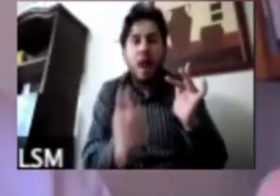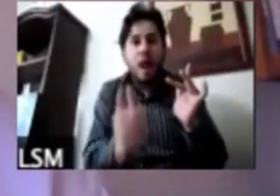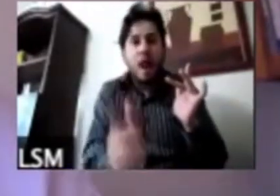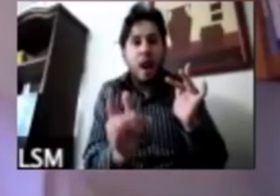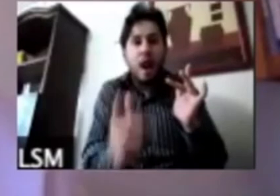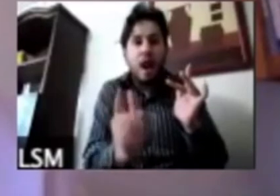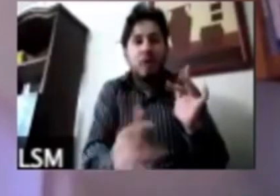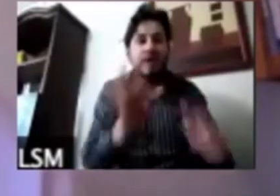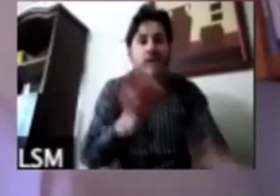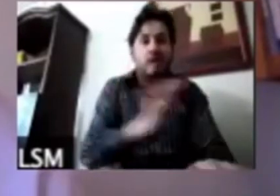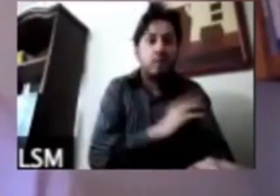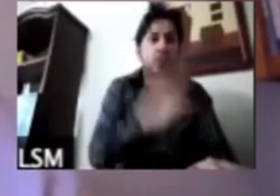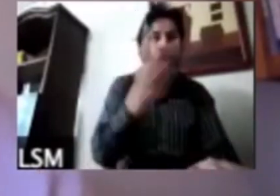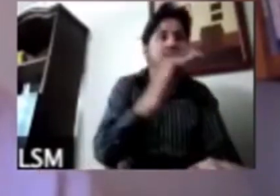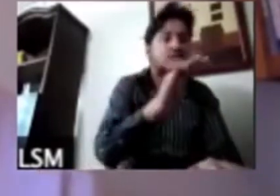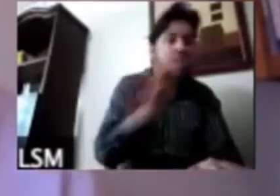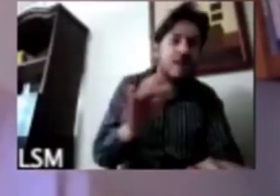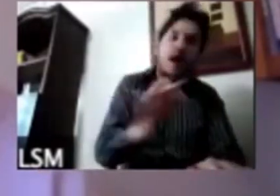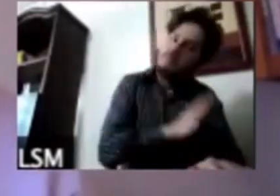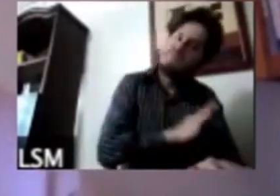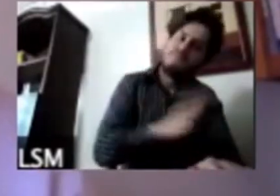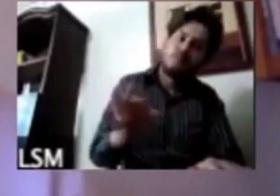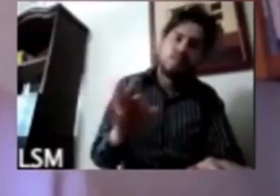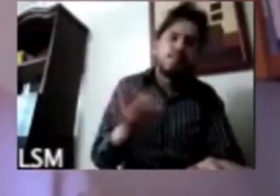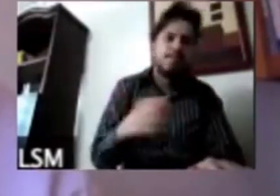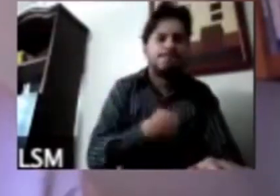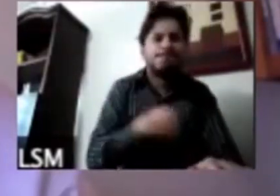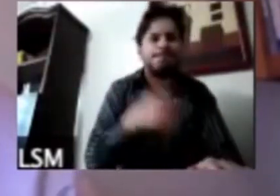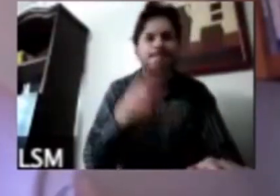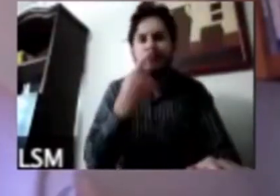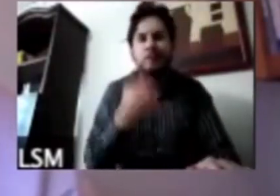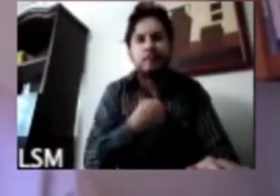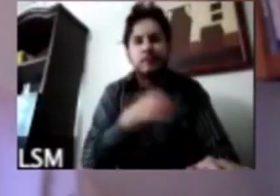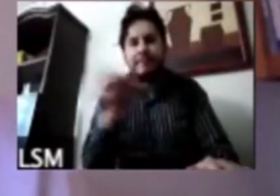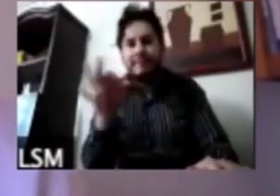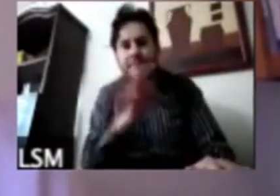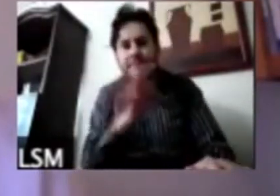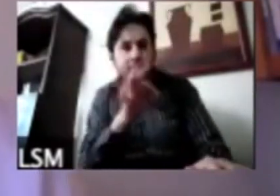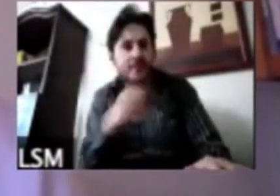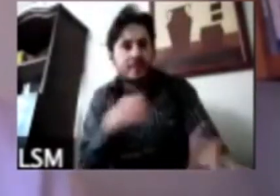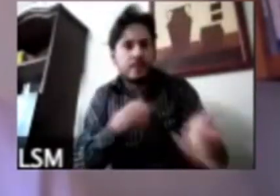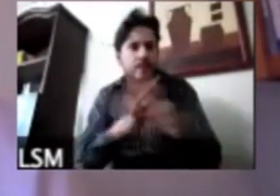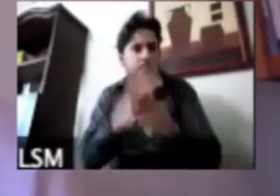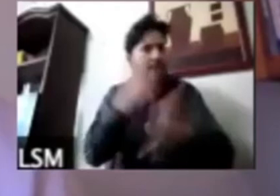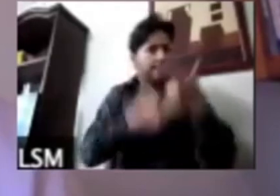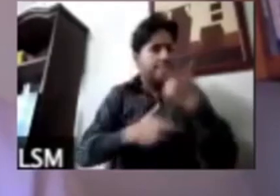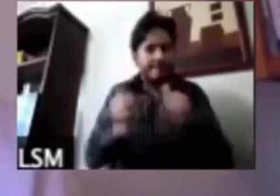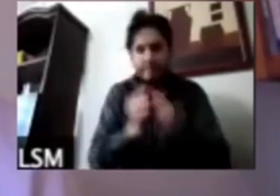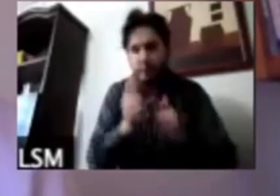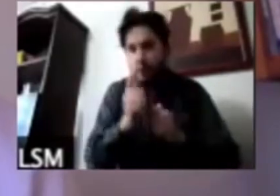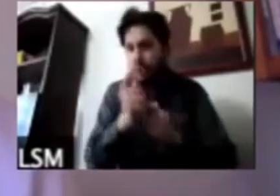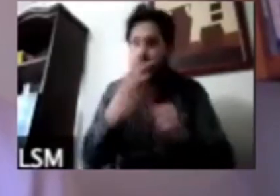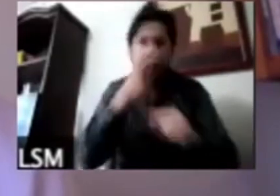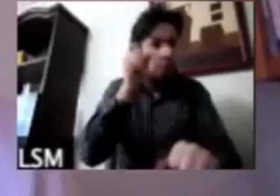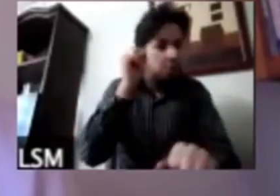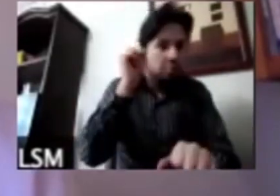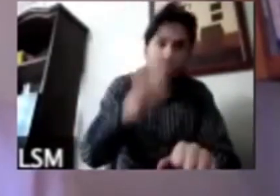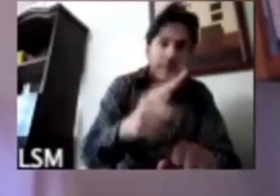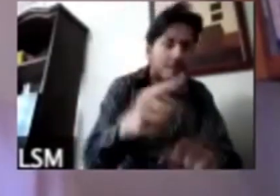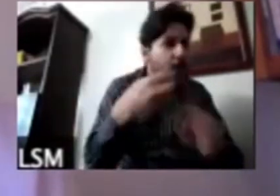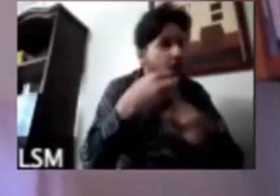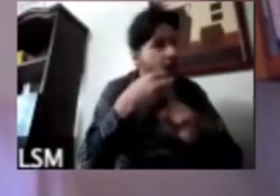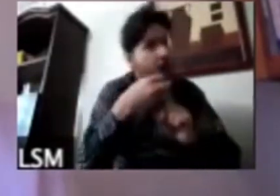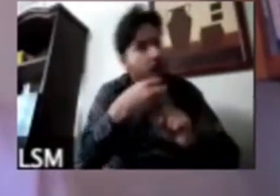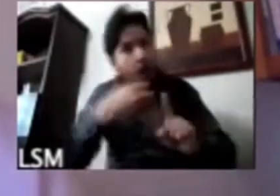media aquí te esperamos mil gracias por todo bueno vamos a regresar a continuar en el mismo orden en